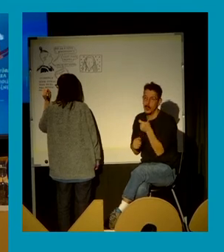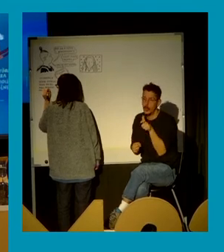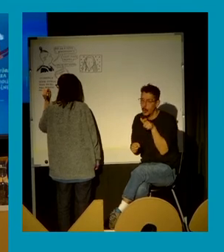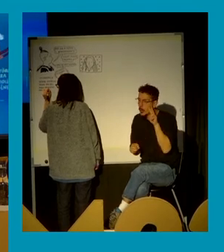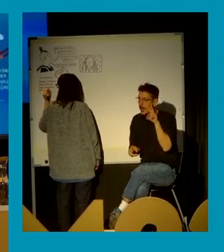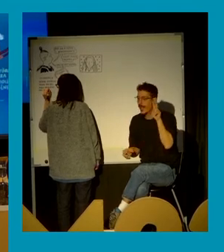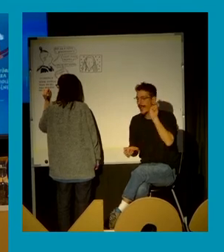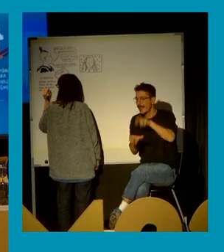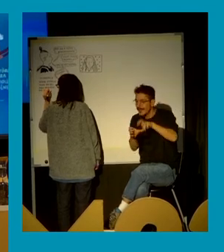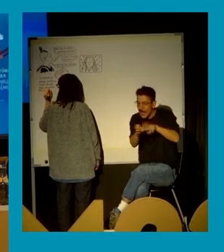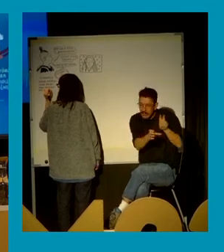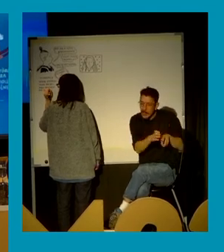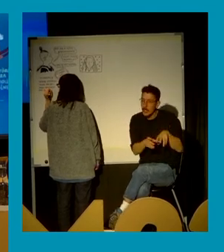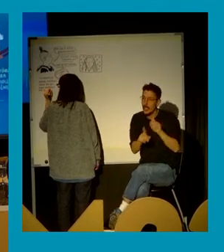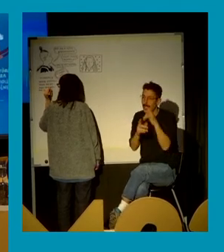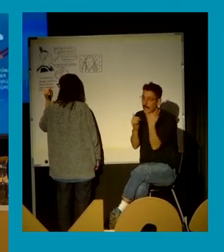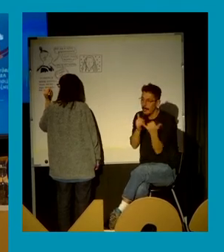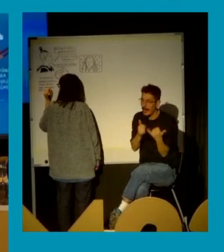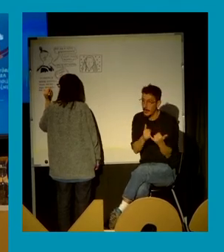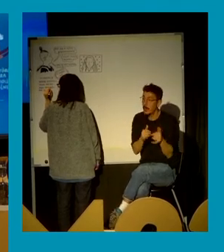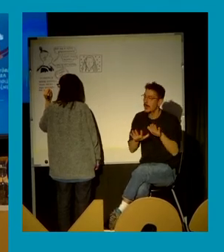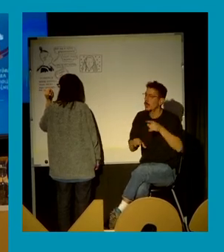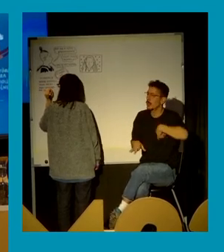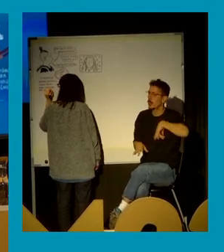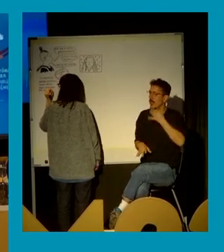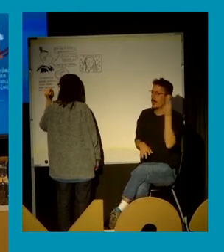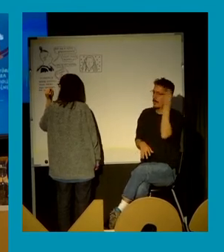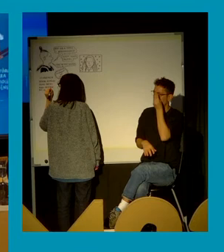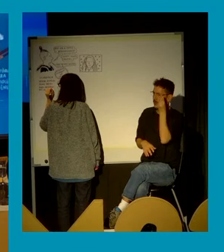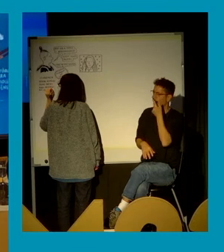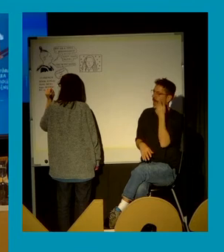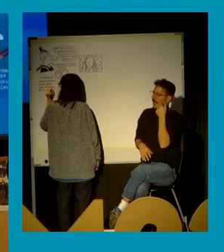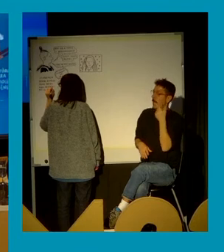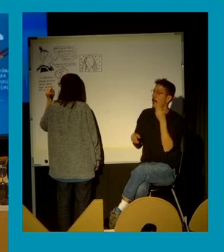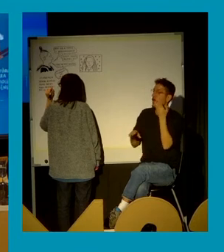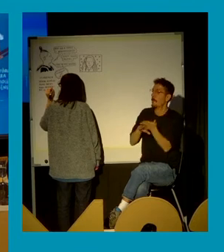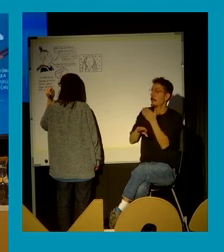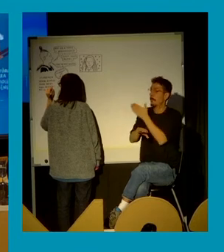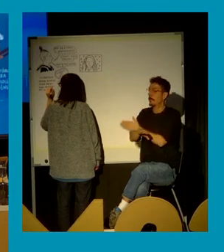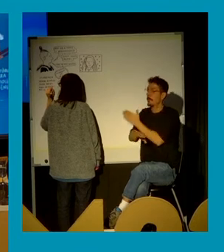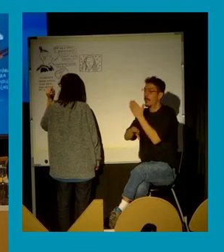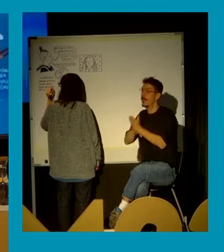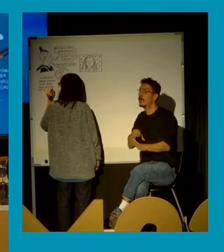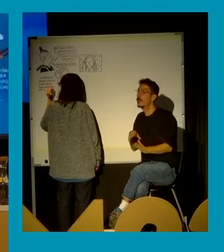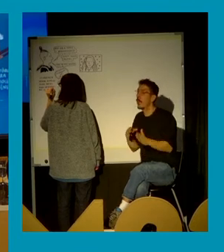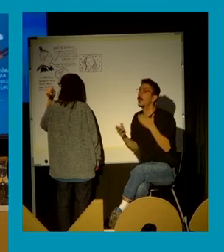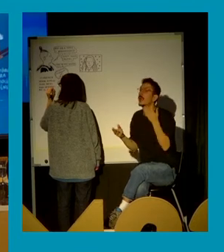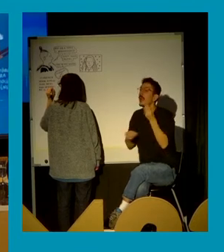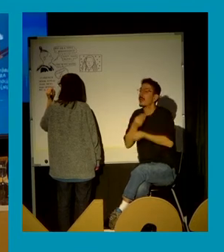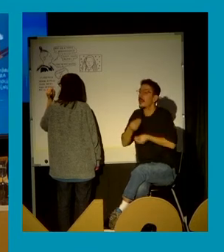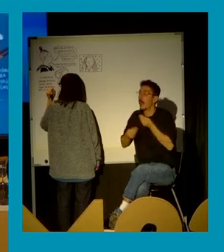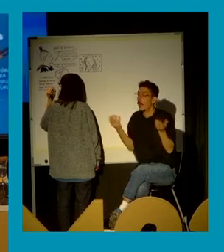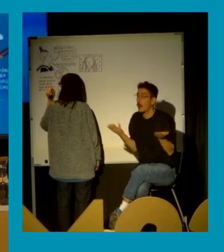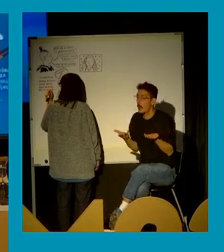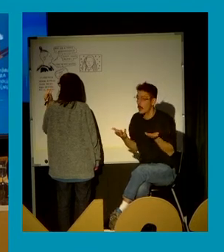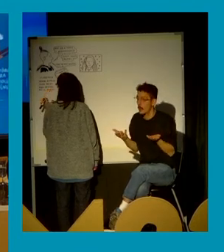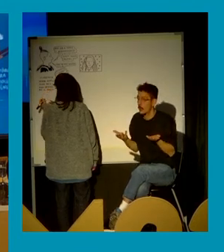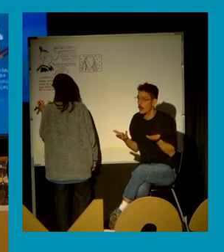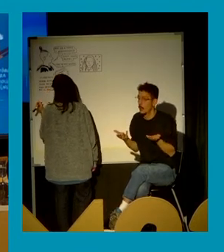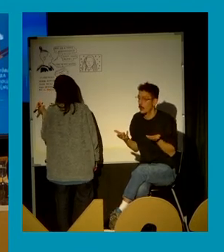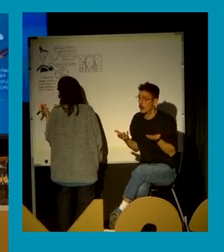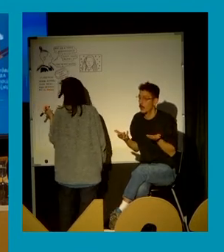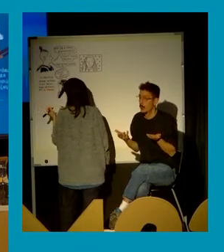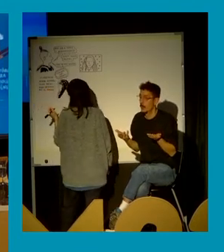preguntarnos cómo trabajar desde una prevención, y ahí viene el otro reto importante, sin que ese concepto de